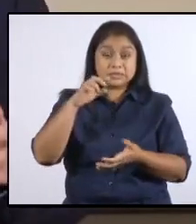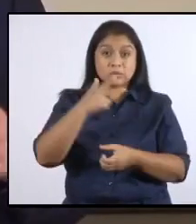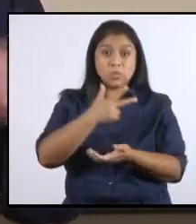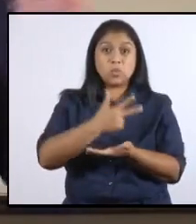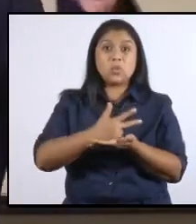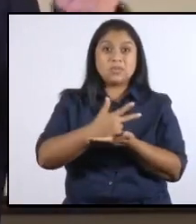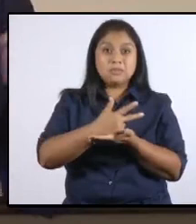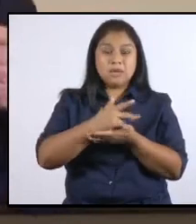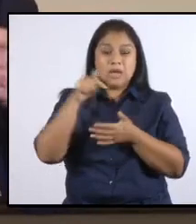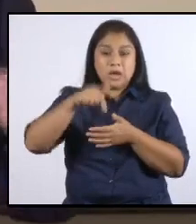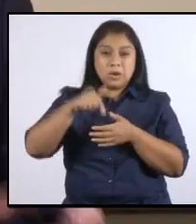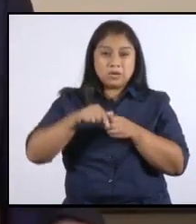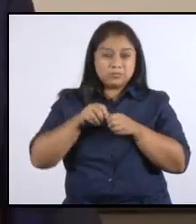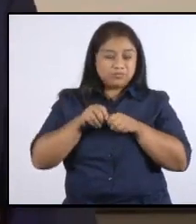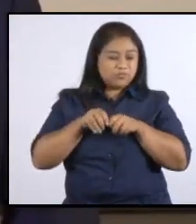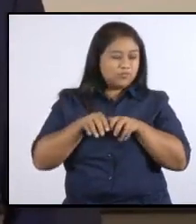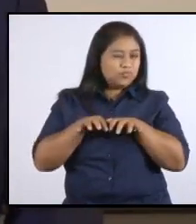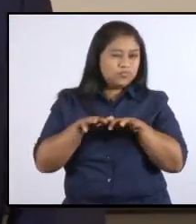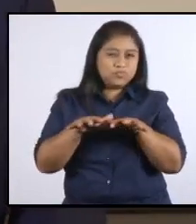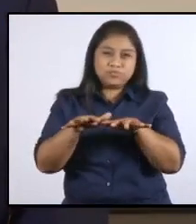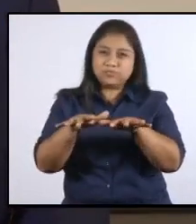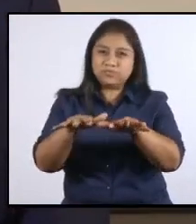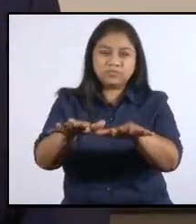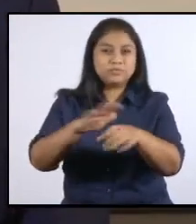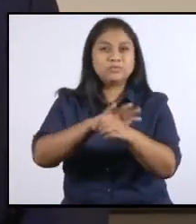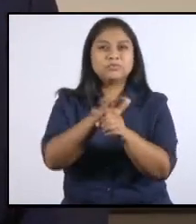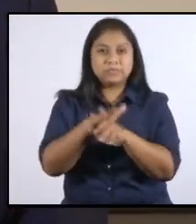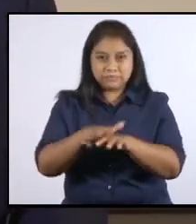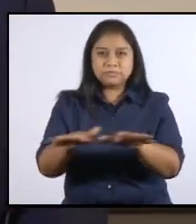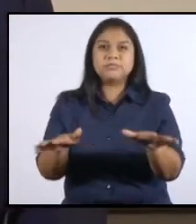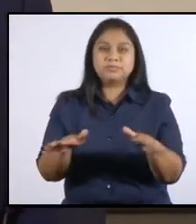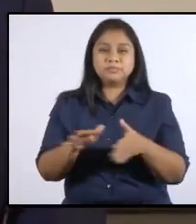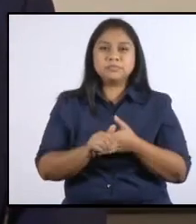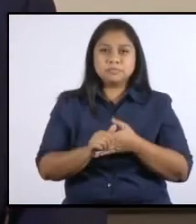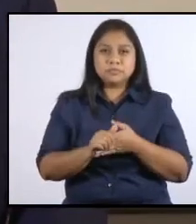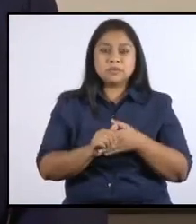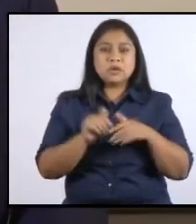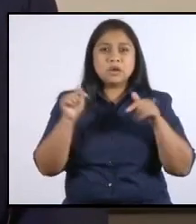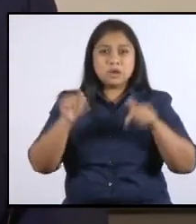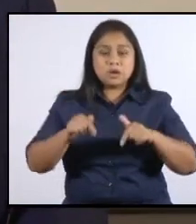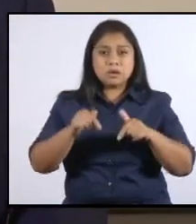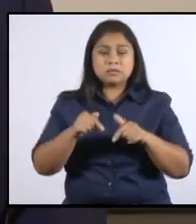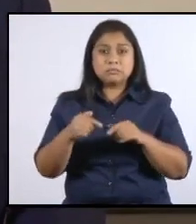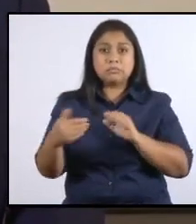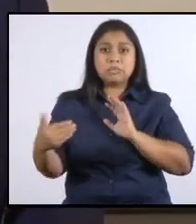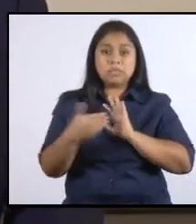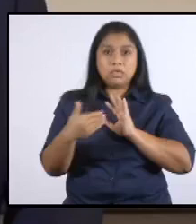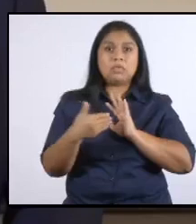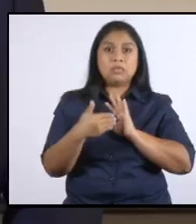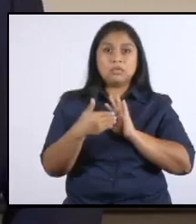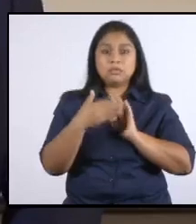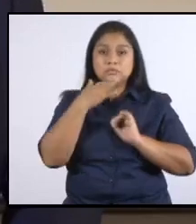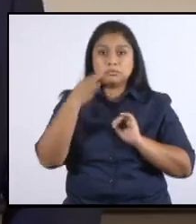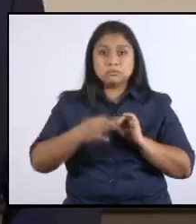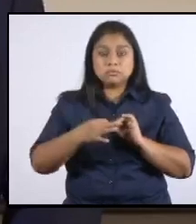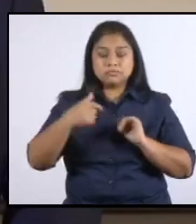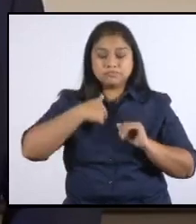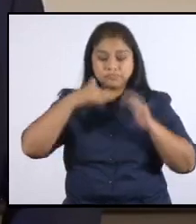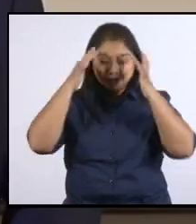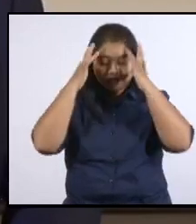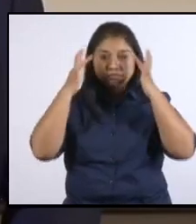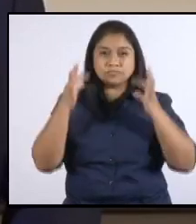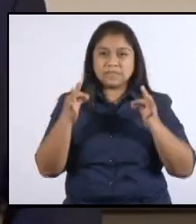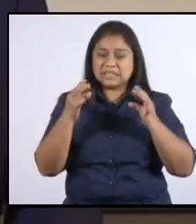está ingresando con toda su fuerza el COVID-19. Ante esta amenaza real, he tomado la